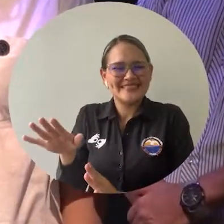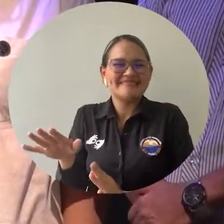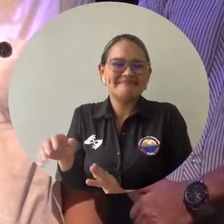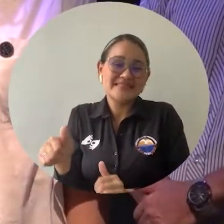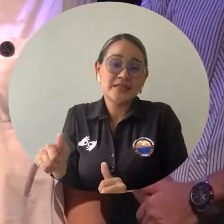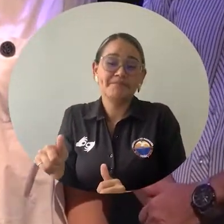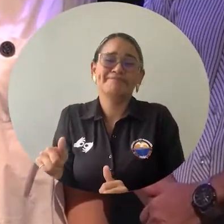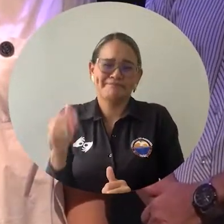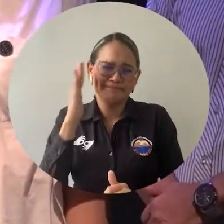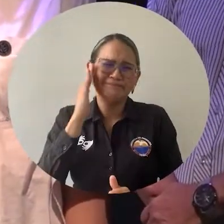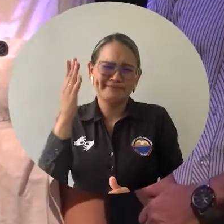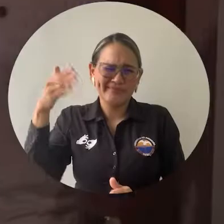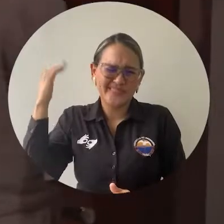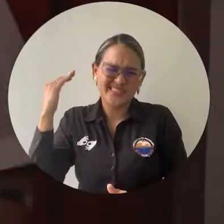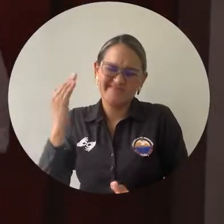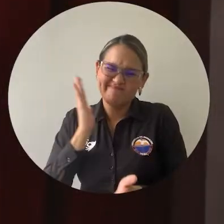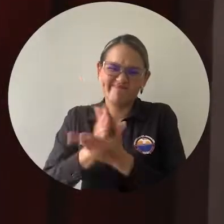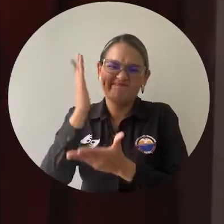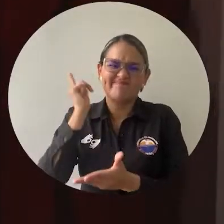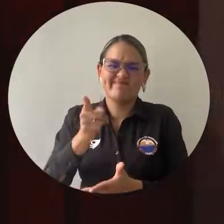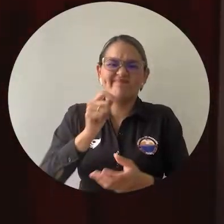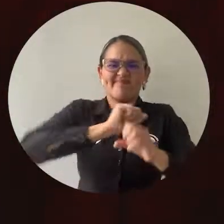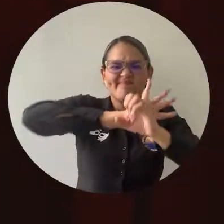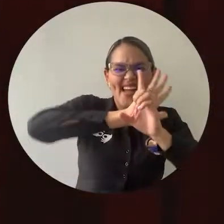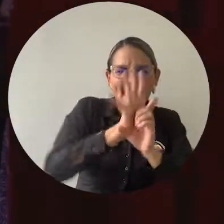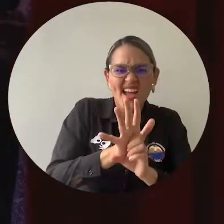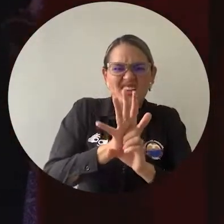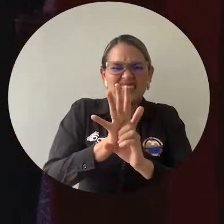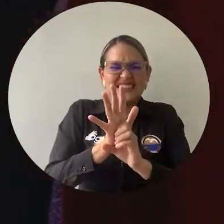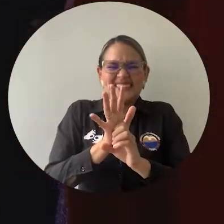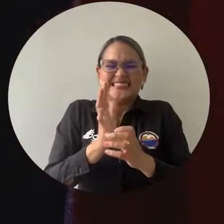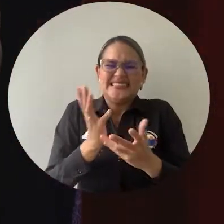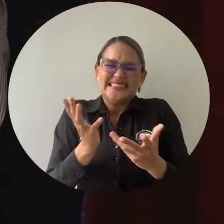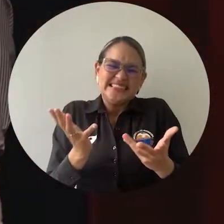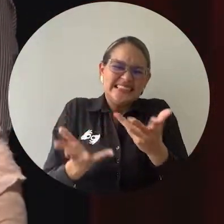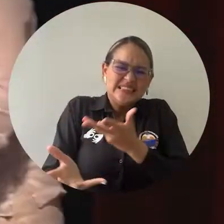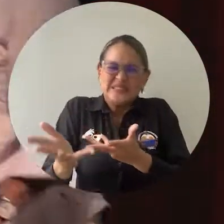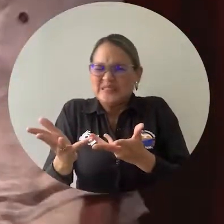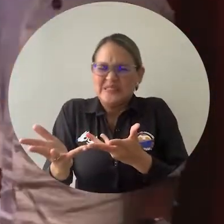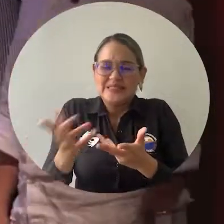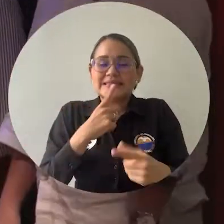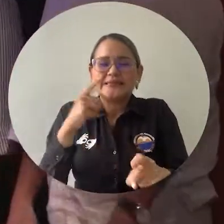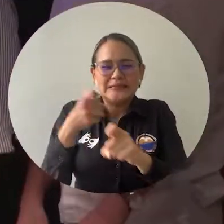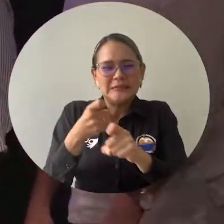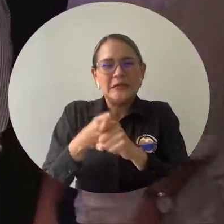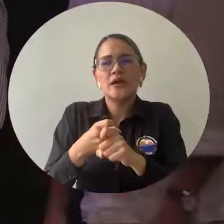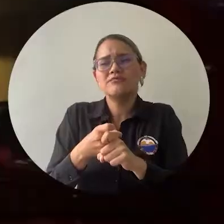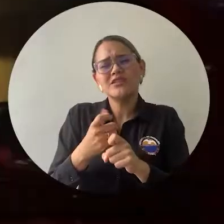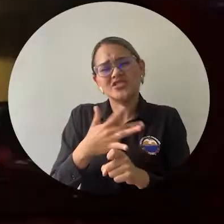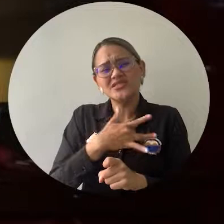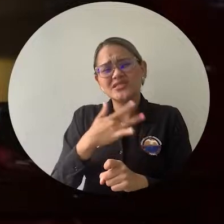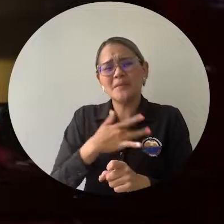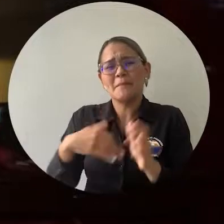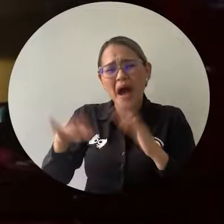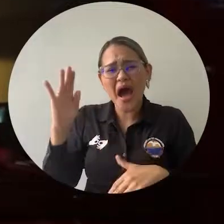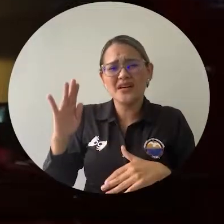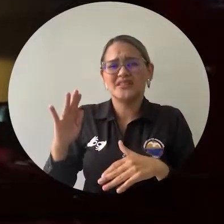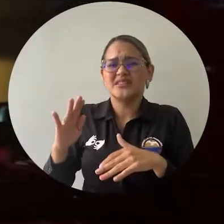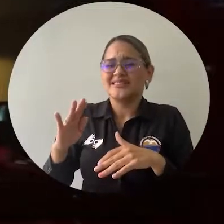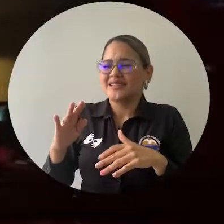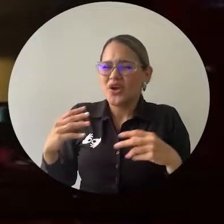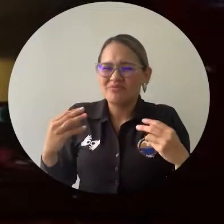en un momento bastante complicado y crítico de esta pandemia, nos sentimos siempre acompañados por la solidaridad